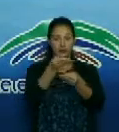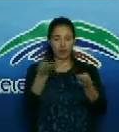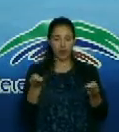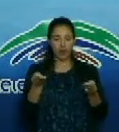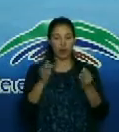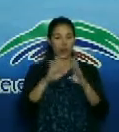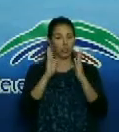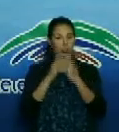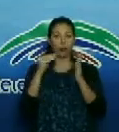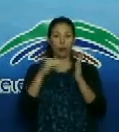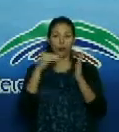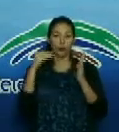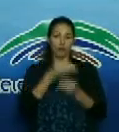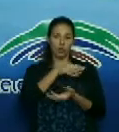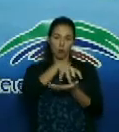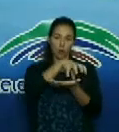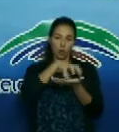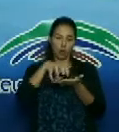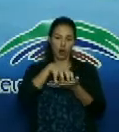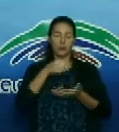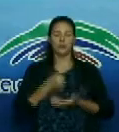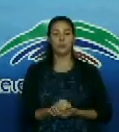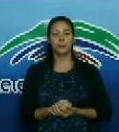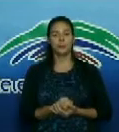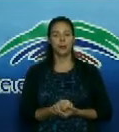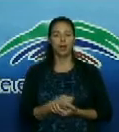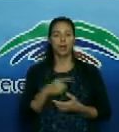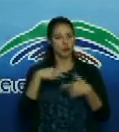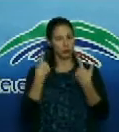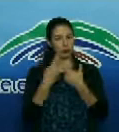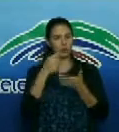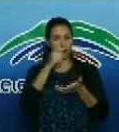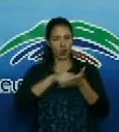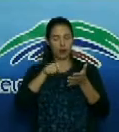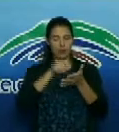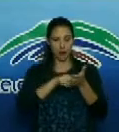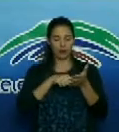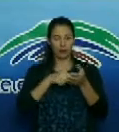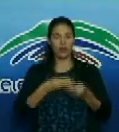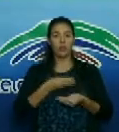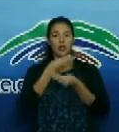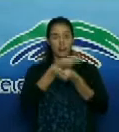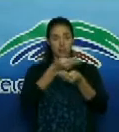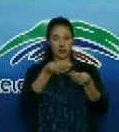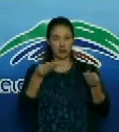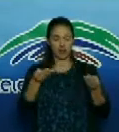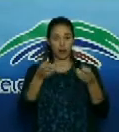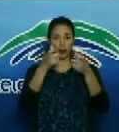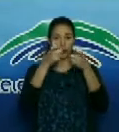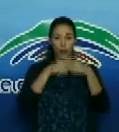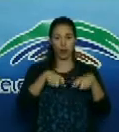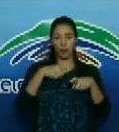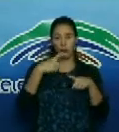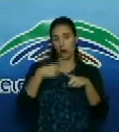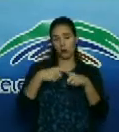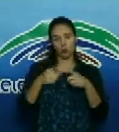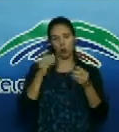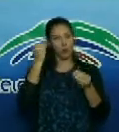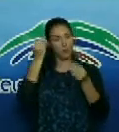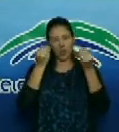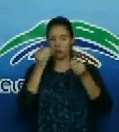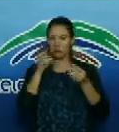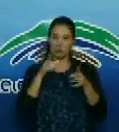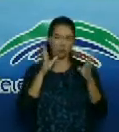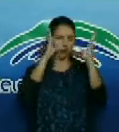priorizados. Este mes tenemos planificado producir y distribuir 12.073.000 huevos. Eso no debe tener ninguna